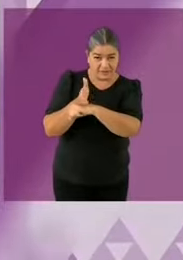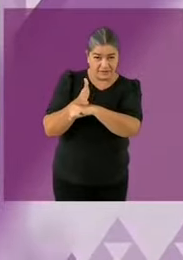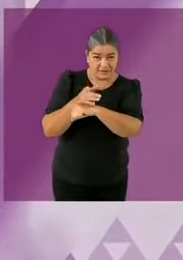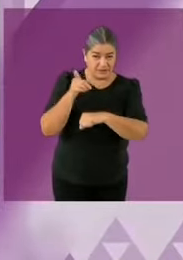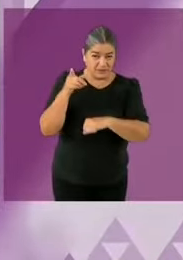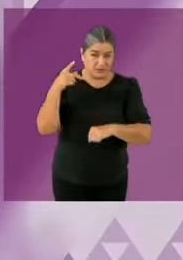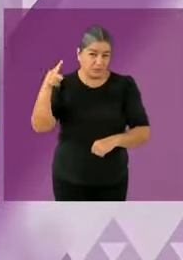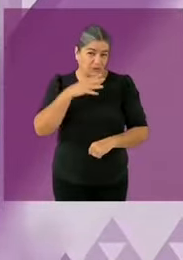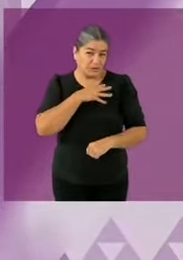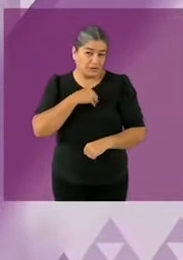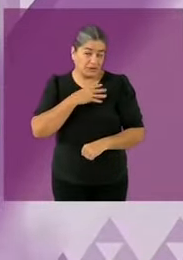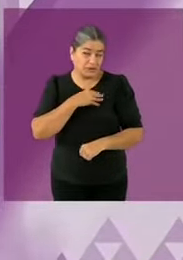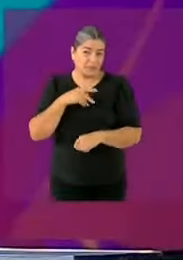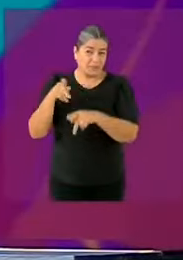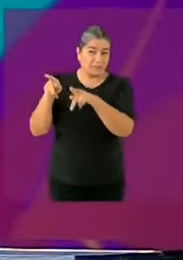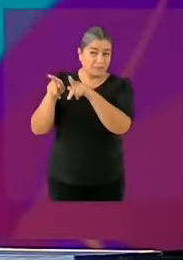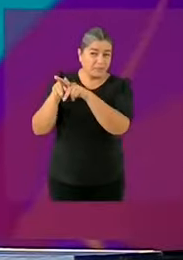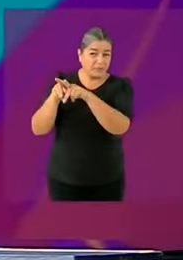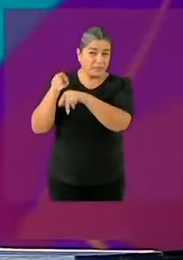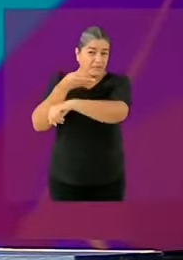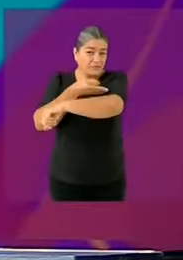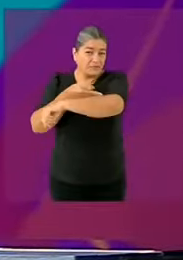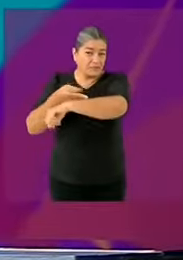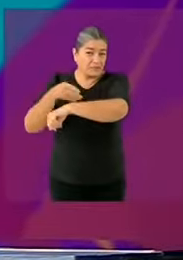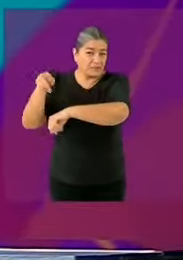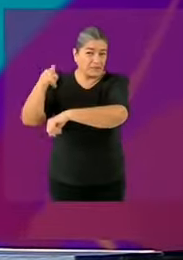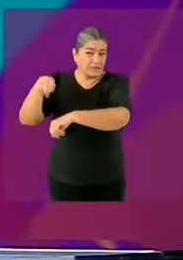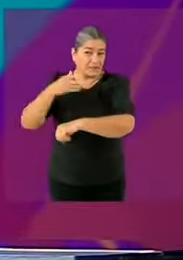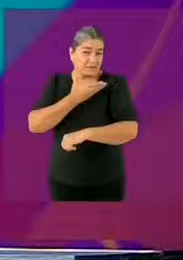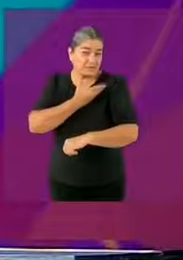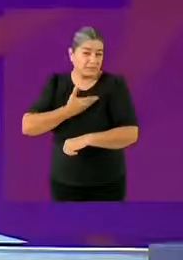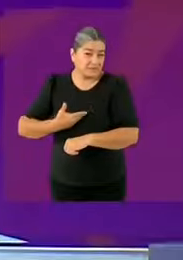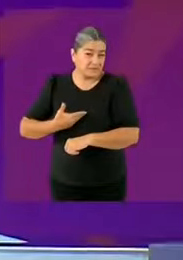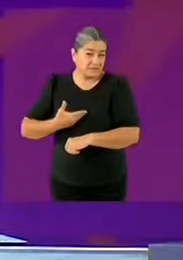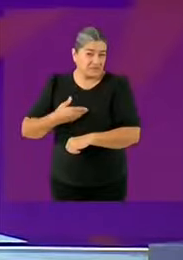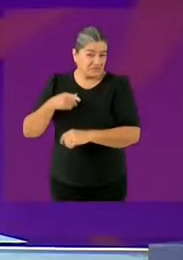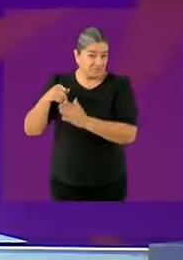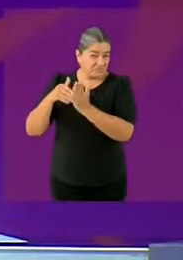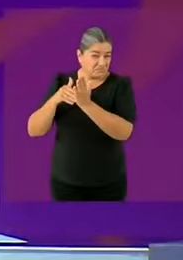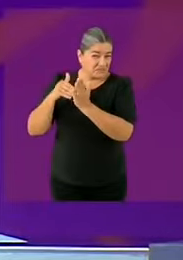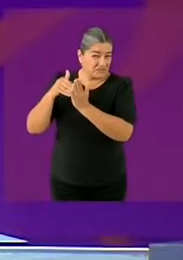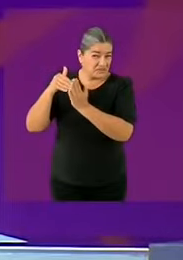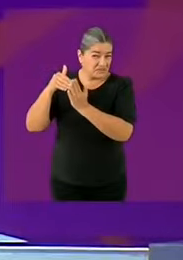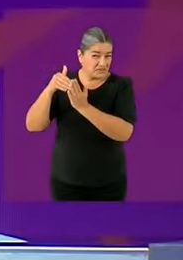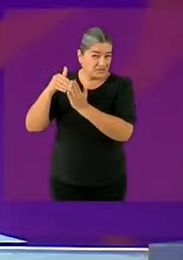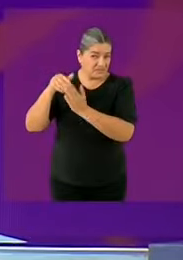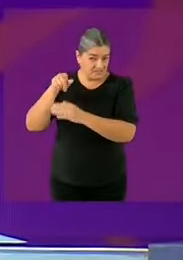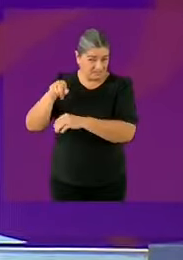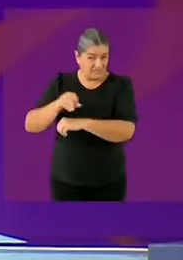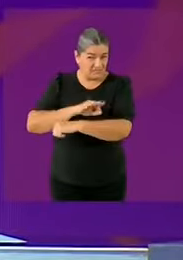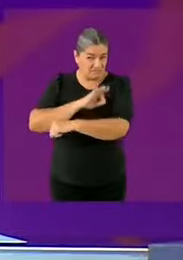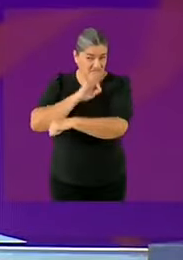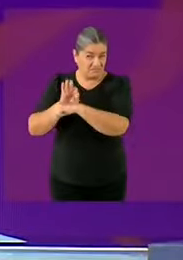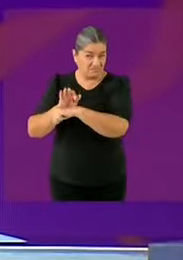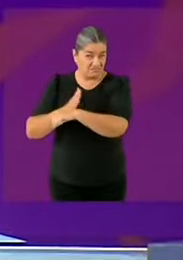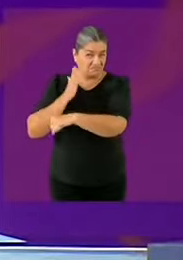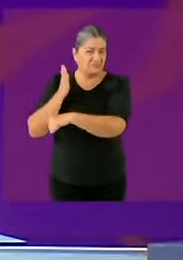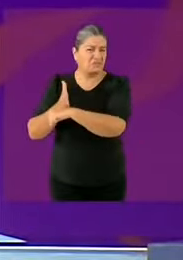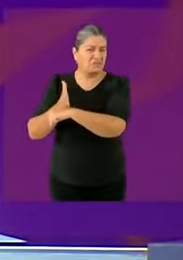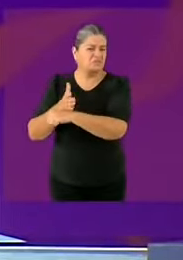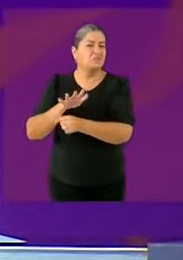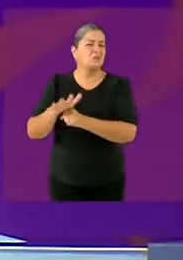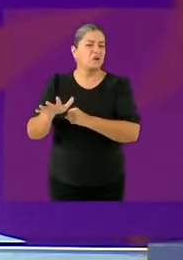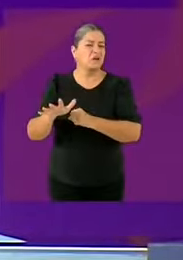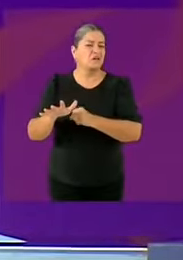Candidata Claudia Sherman quiere responder. Sí, si tiene pruebas que las presenta ante el Ministerio Público. A ver, les voy a decir